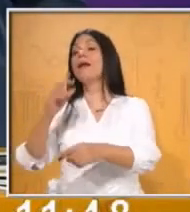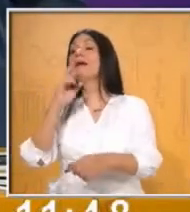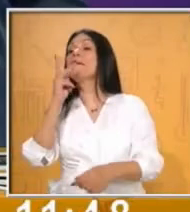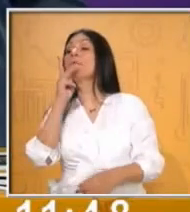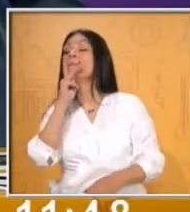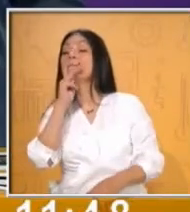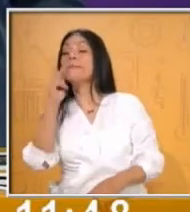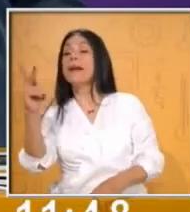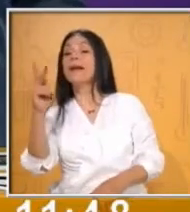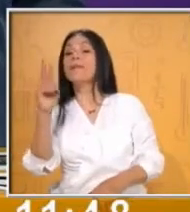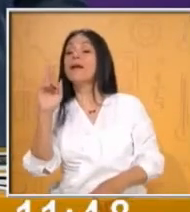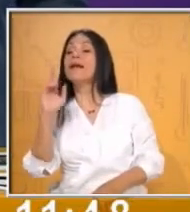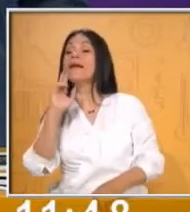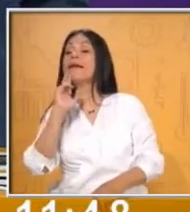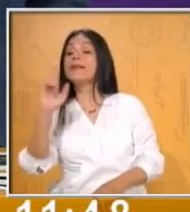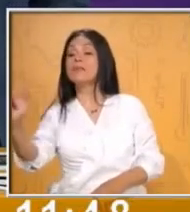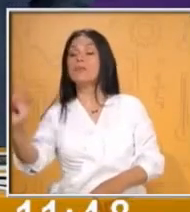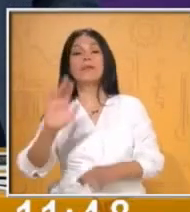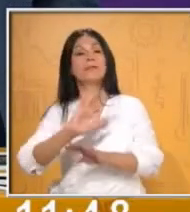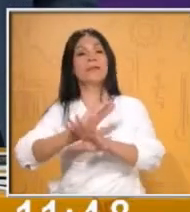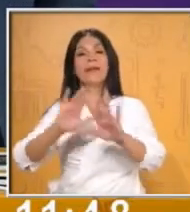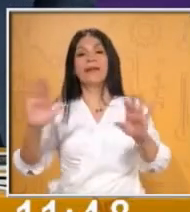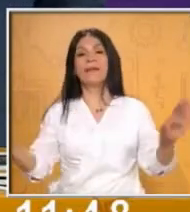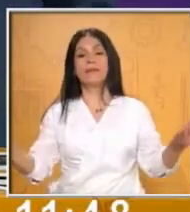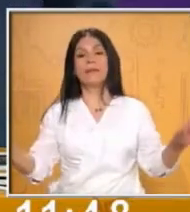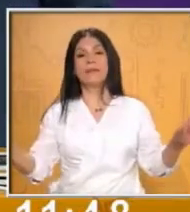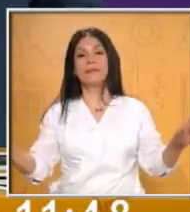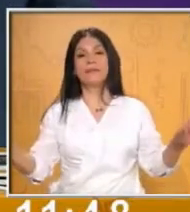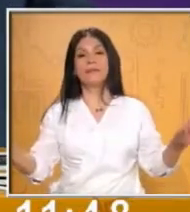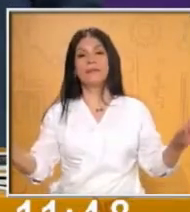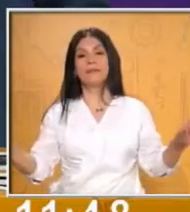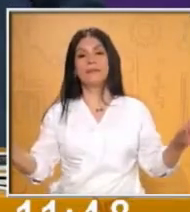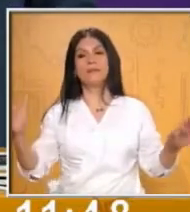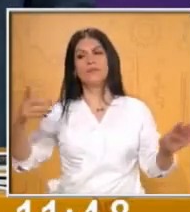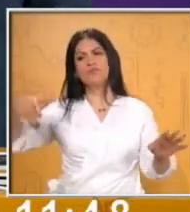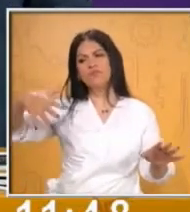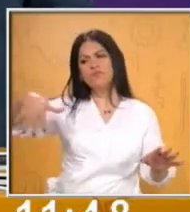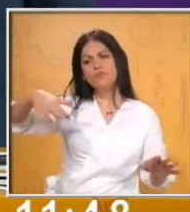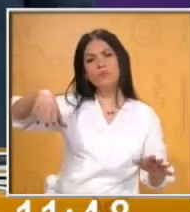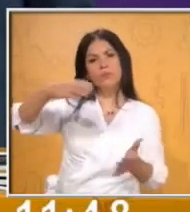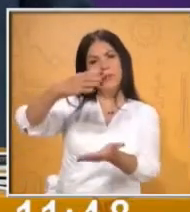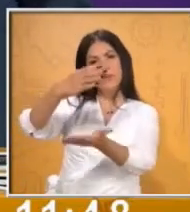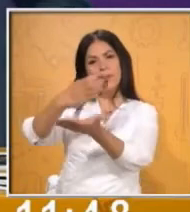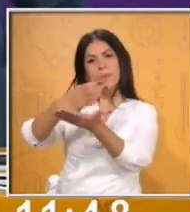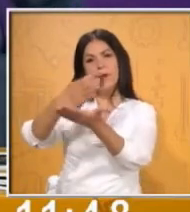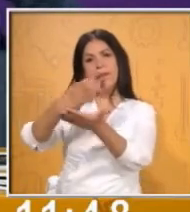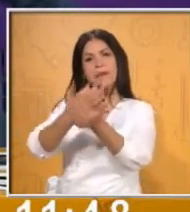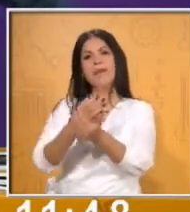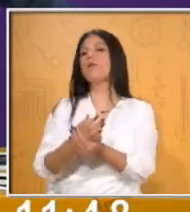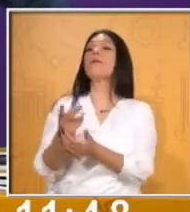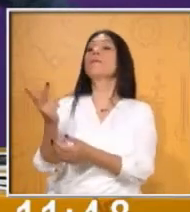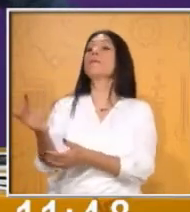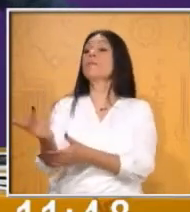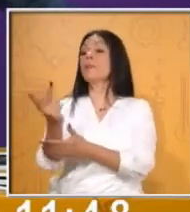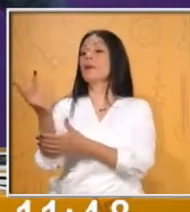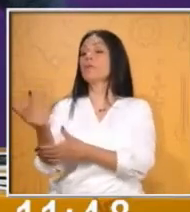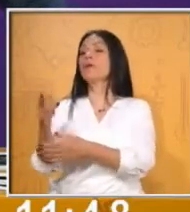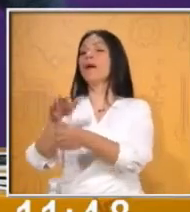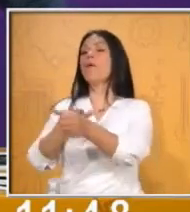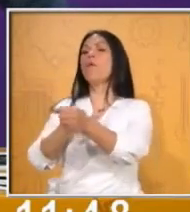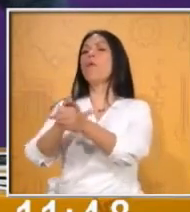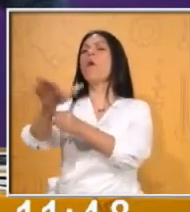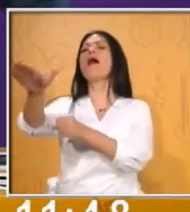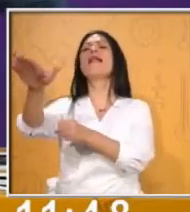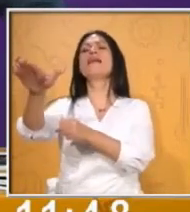la primera pregunta? Así es. Ve por tu libreta rapidito y toma nota. La primera pregunta es, ¿cuáles son